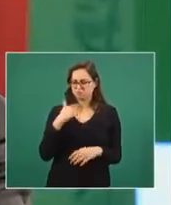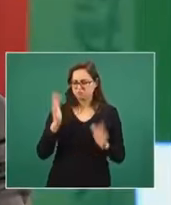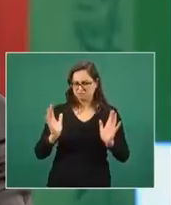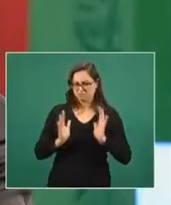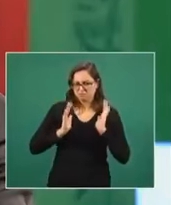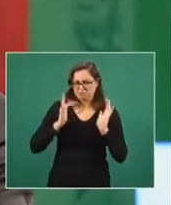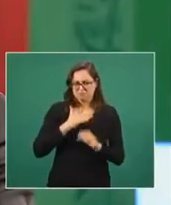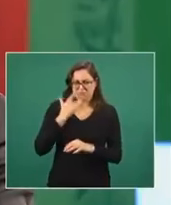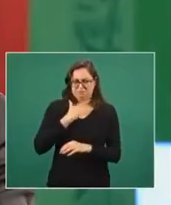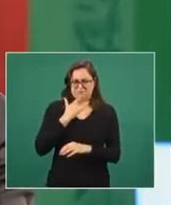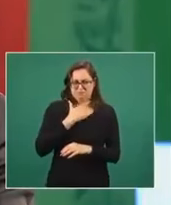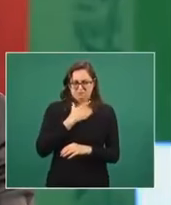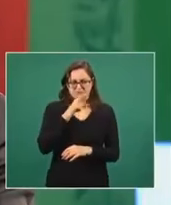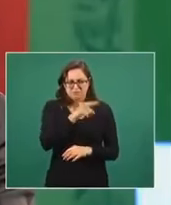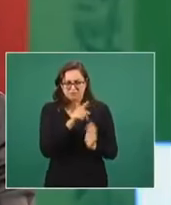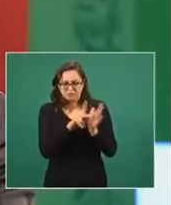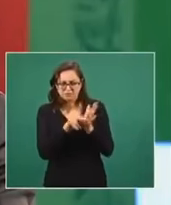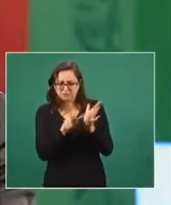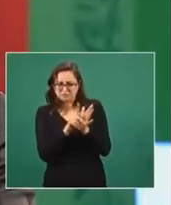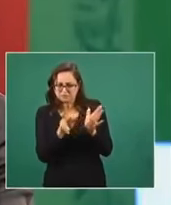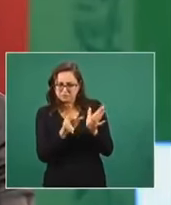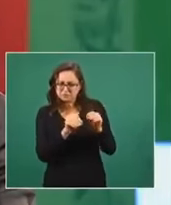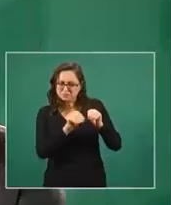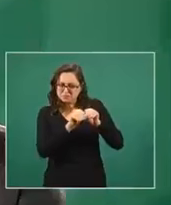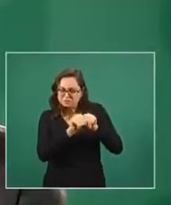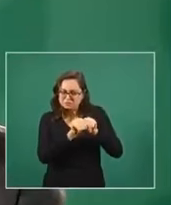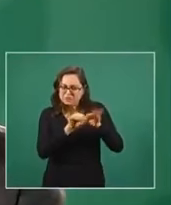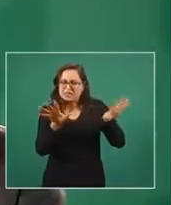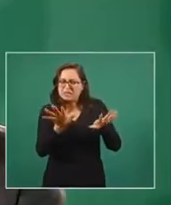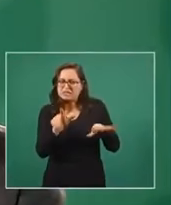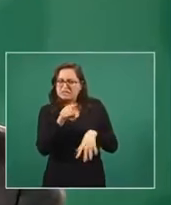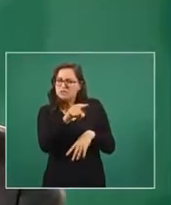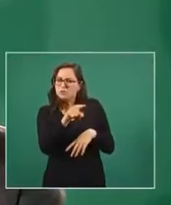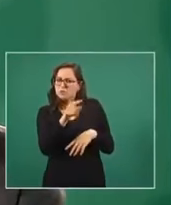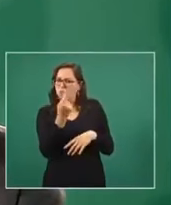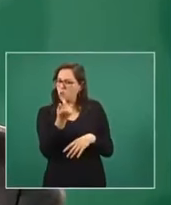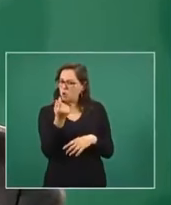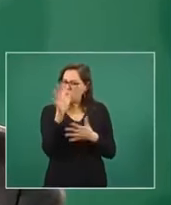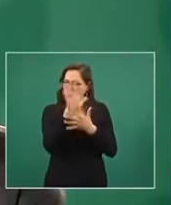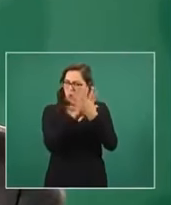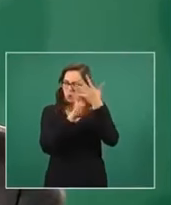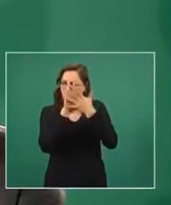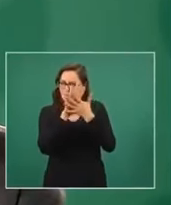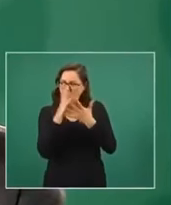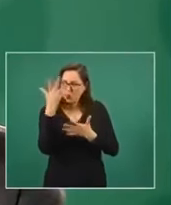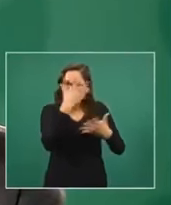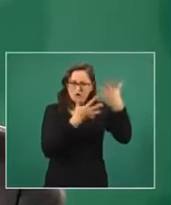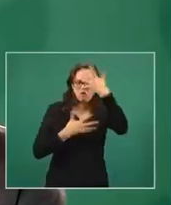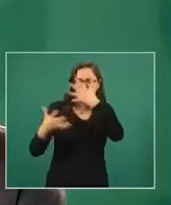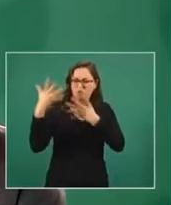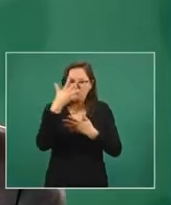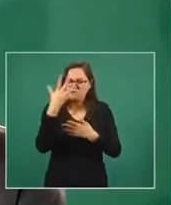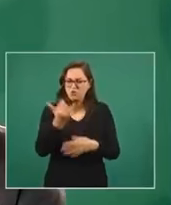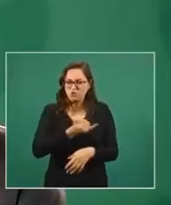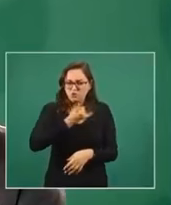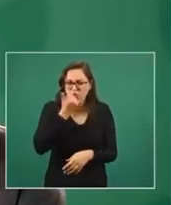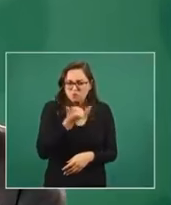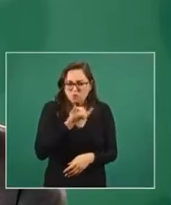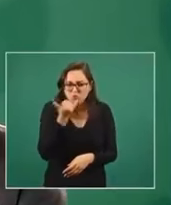impresión de que algunos de estos diarios de circulación nacional no lo tenían totalmente claro, aquí se los aclaramos, por aquí está la